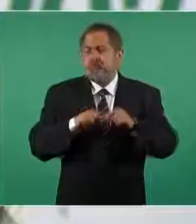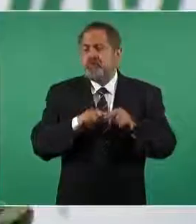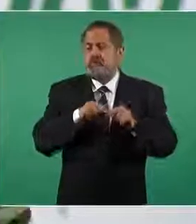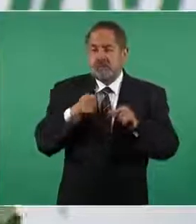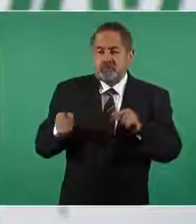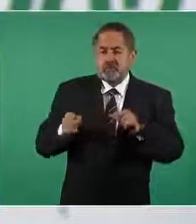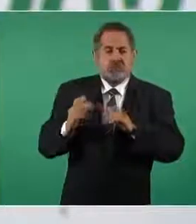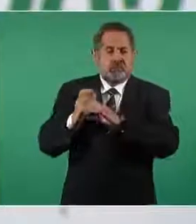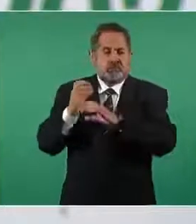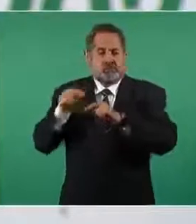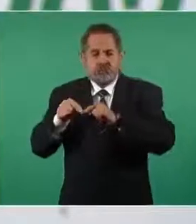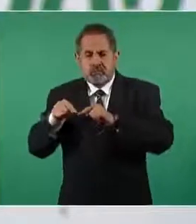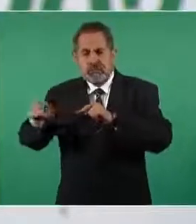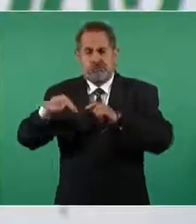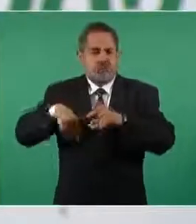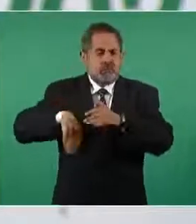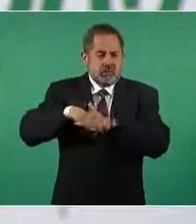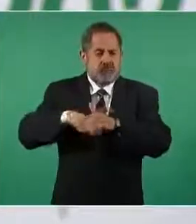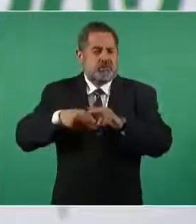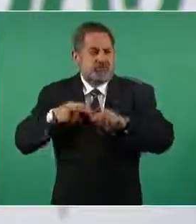masivos de transporte